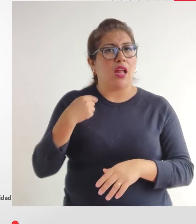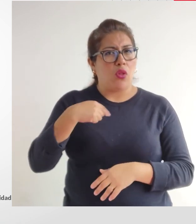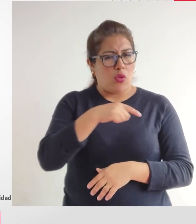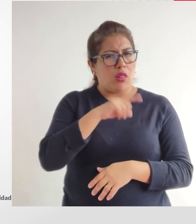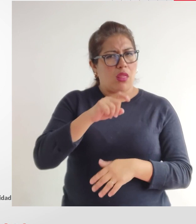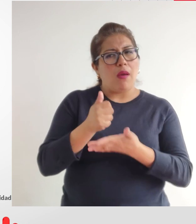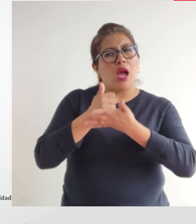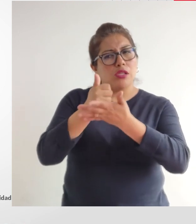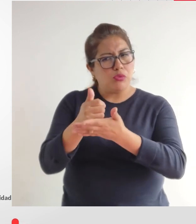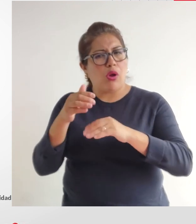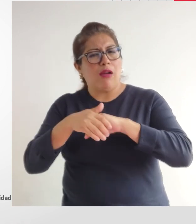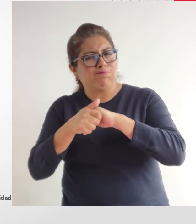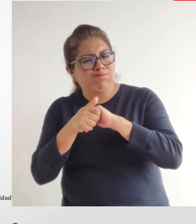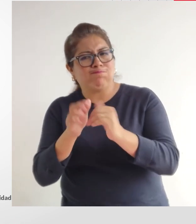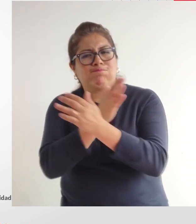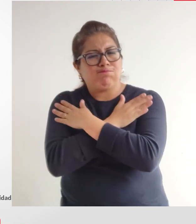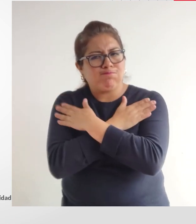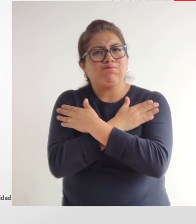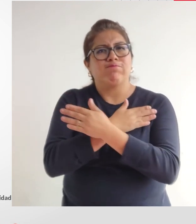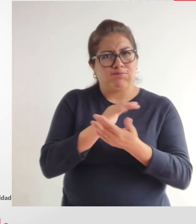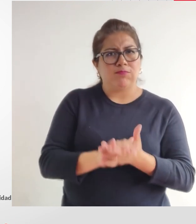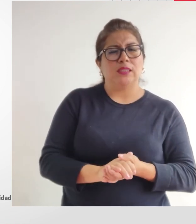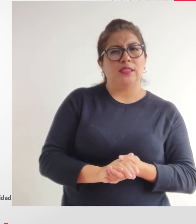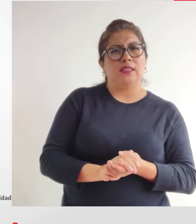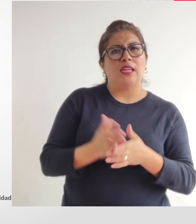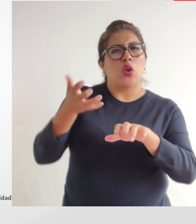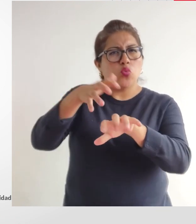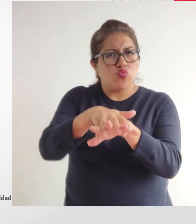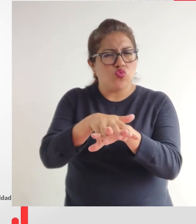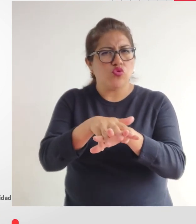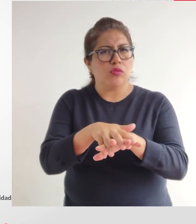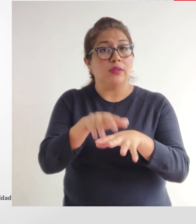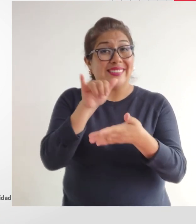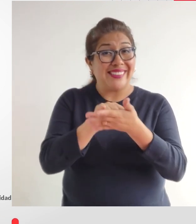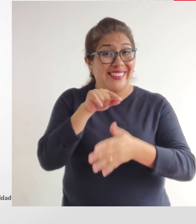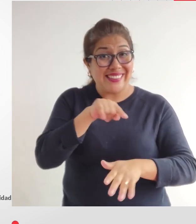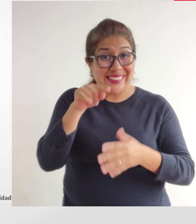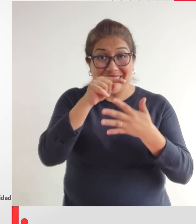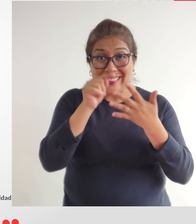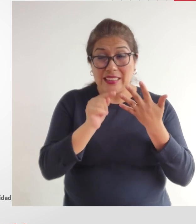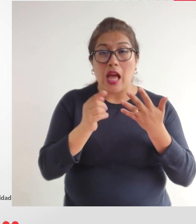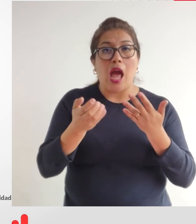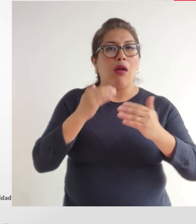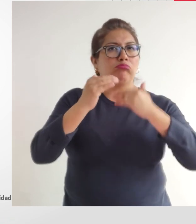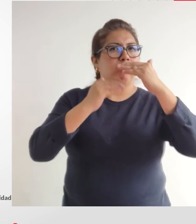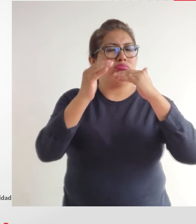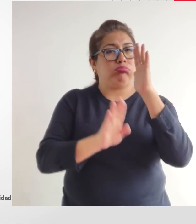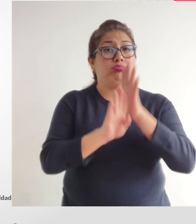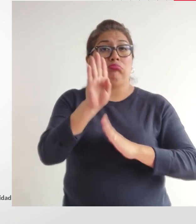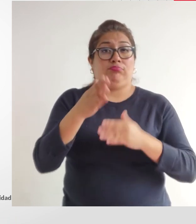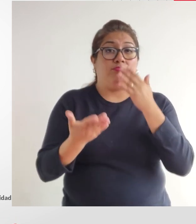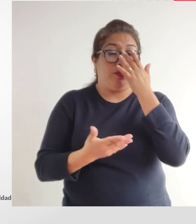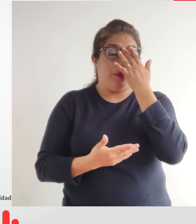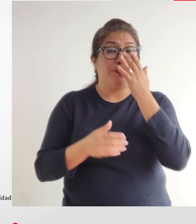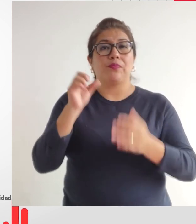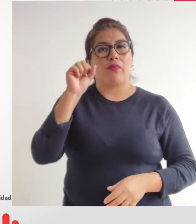solidarios inclusivos y vamos a tener una sociedad muchísimo mejor y más avanzada así es